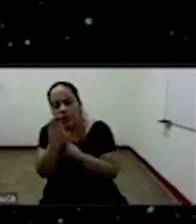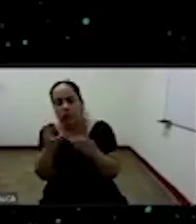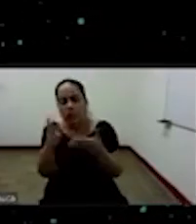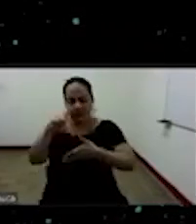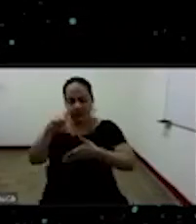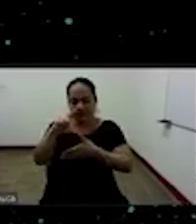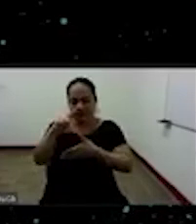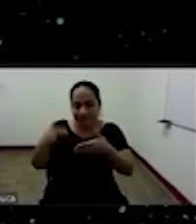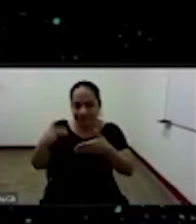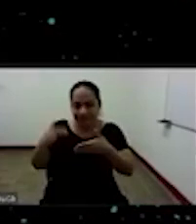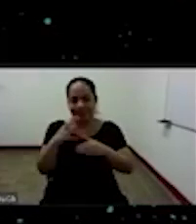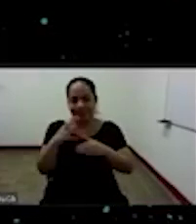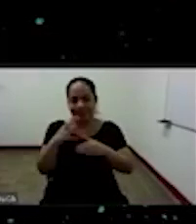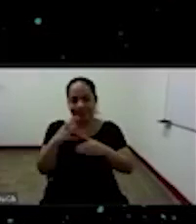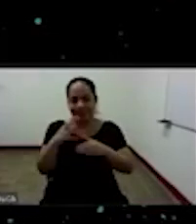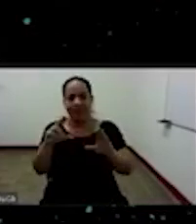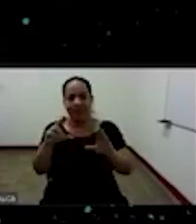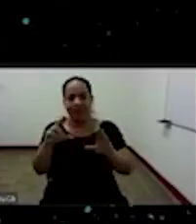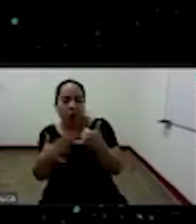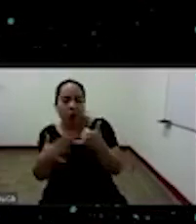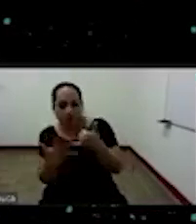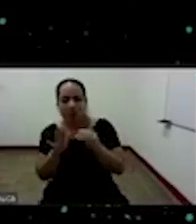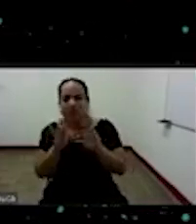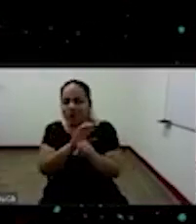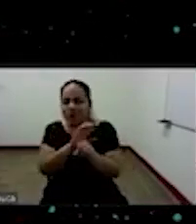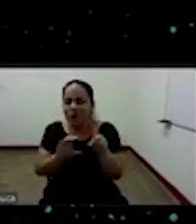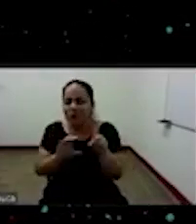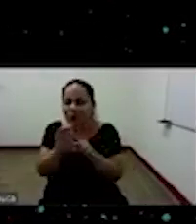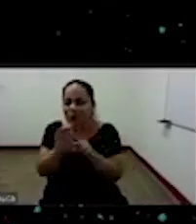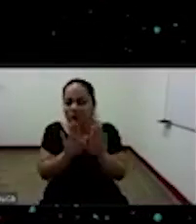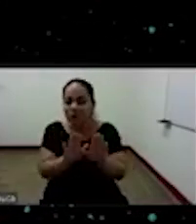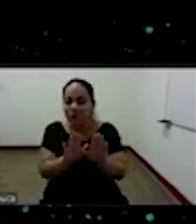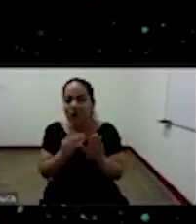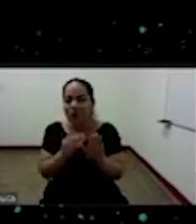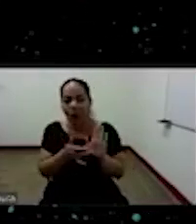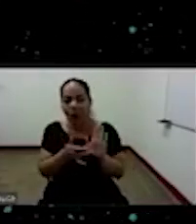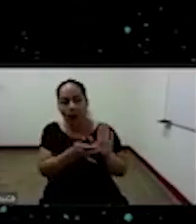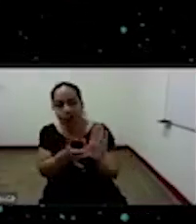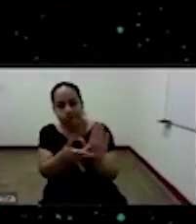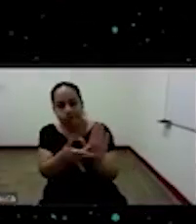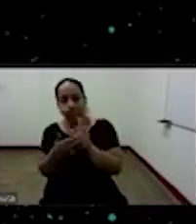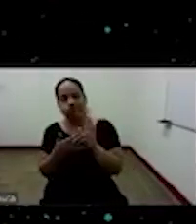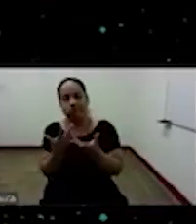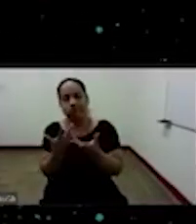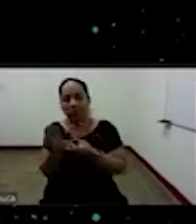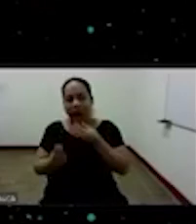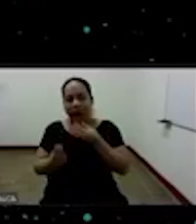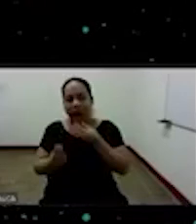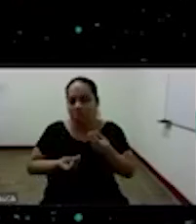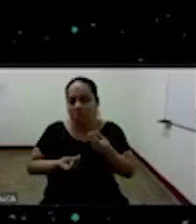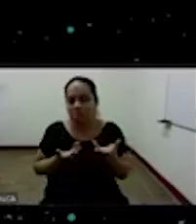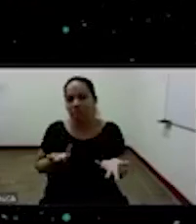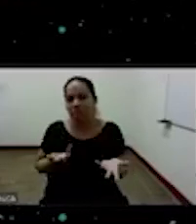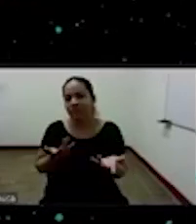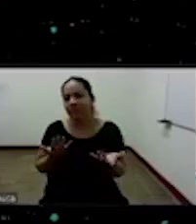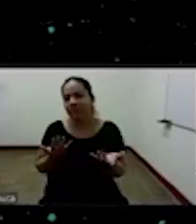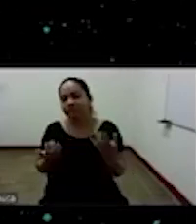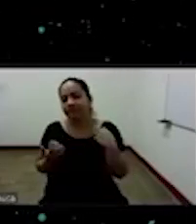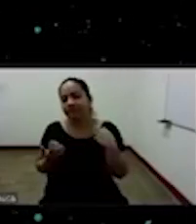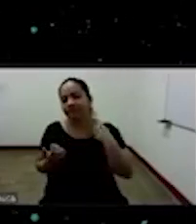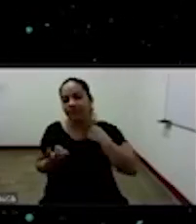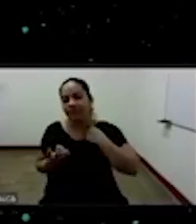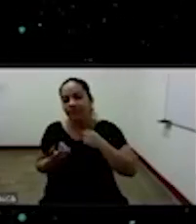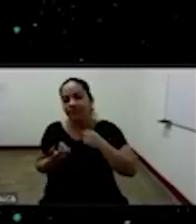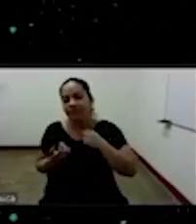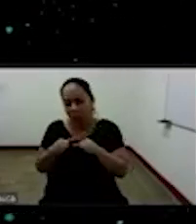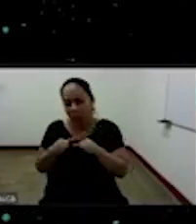Colombia esta cultura del Pacífico eh que se muestra que se que se hace como como vigente ¿no?